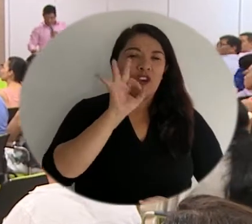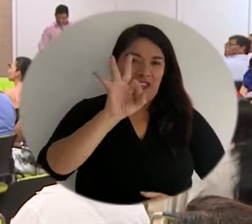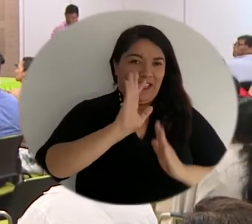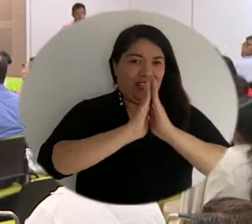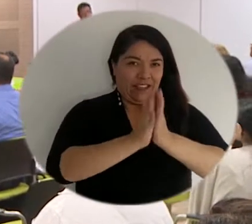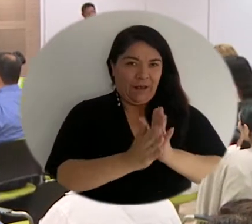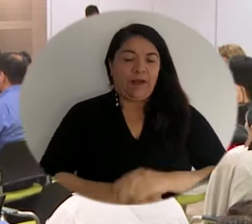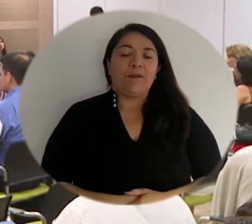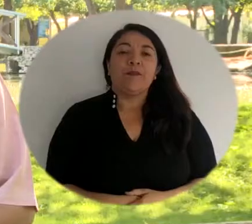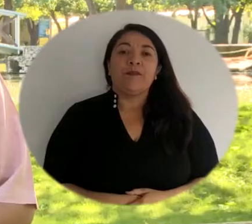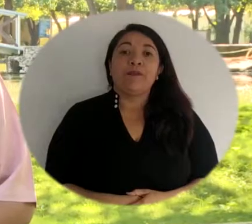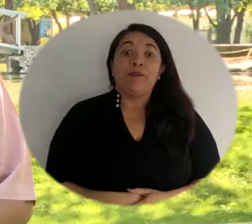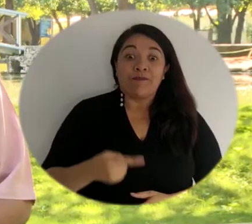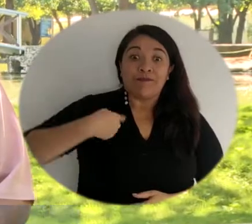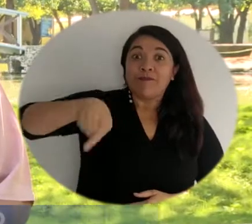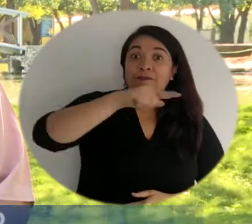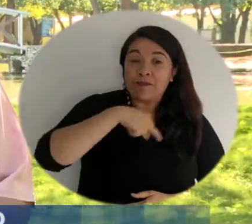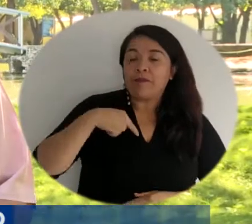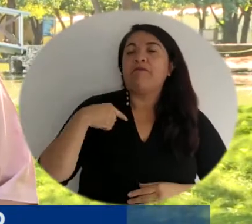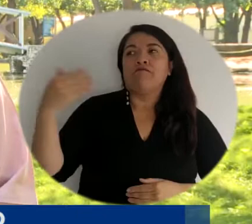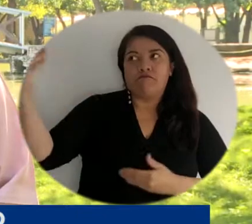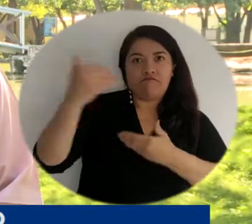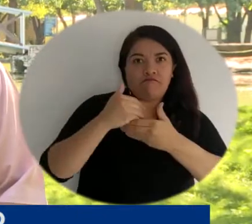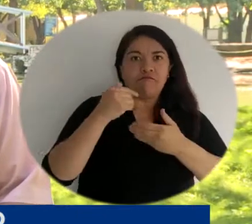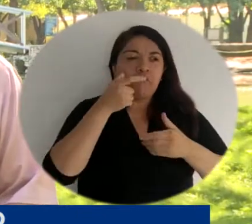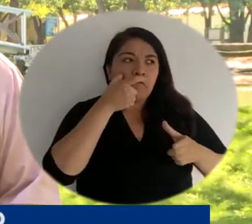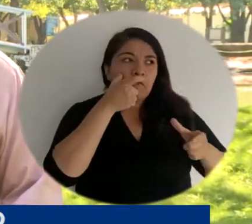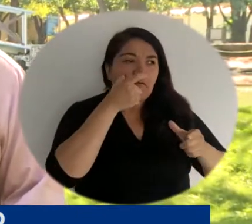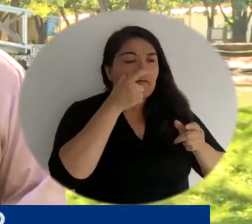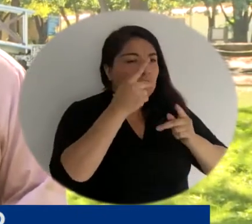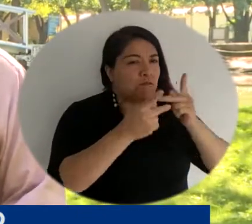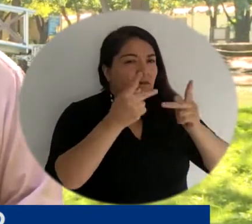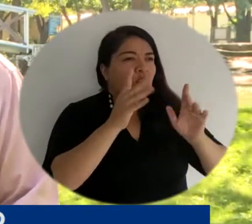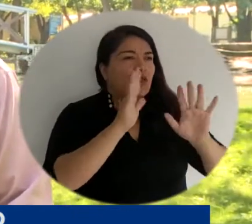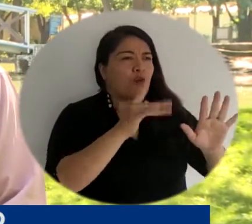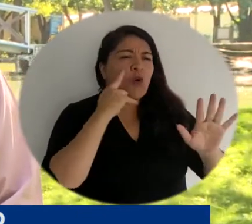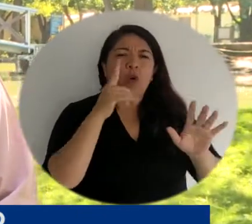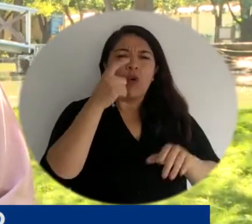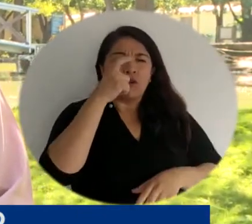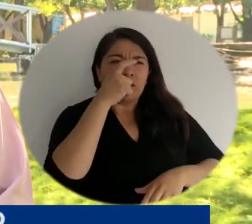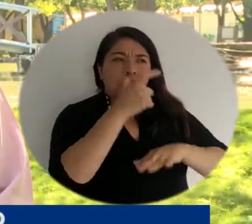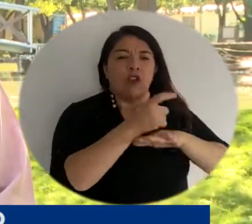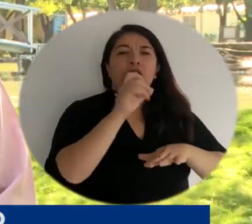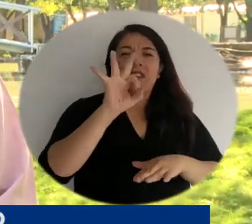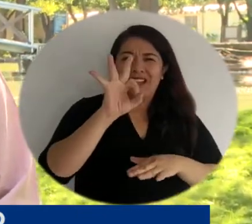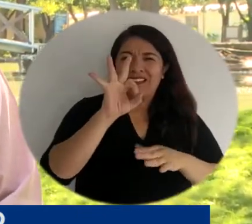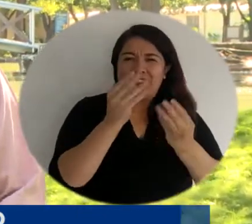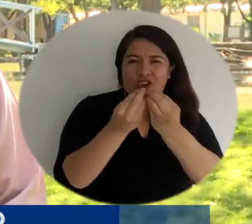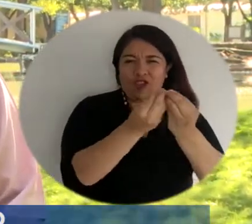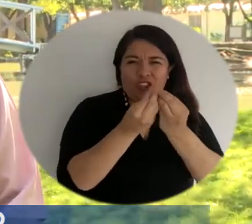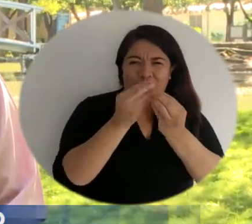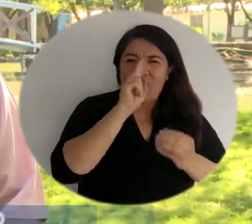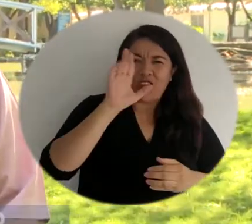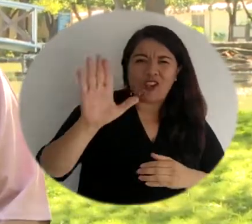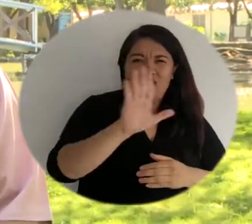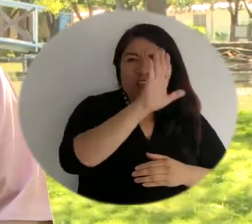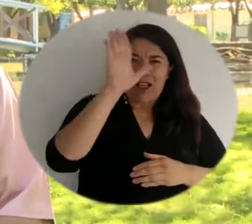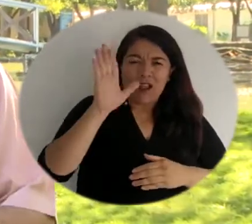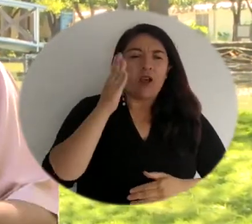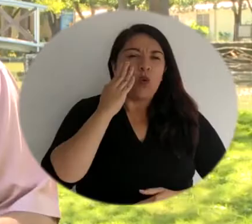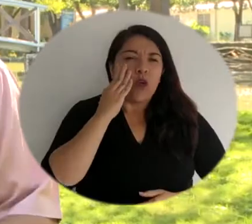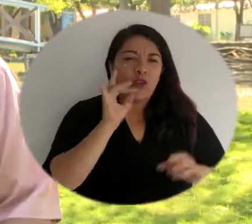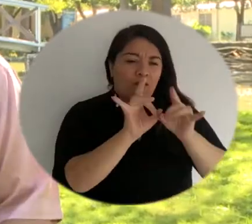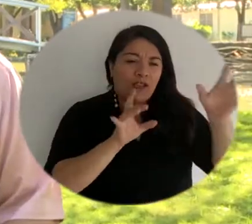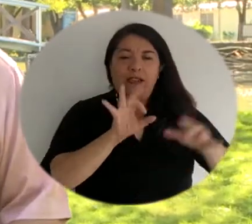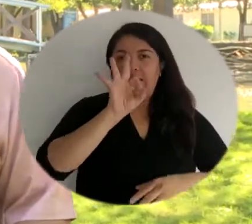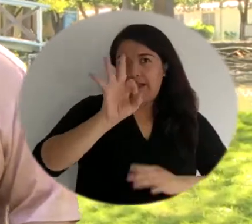de diciembre. Tenemos visita de tres consejeros del CNA, del Consejo Nacional de Acreditación, el día